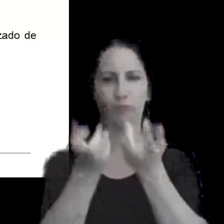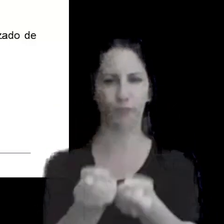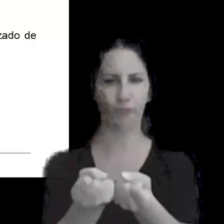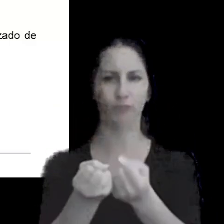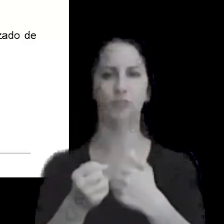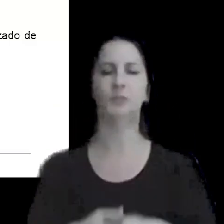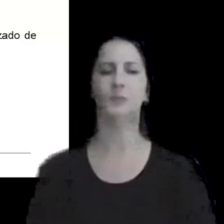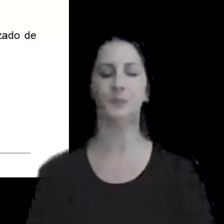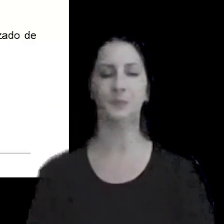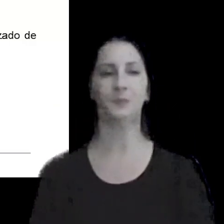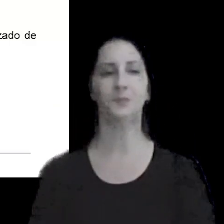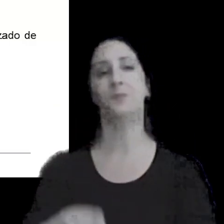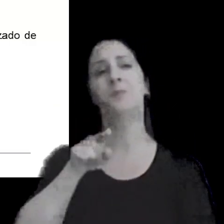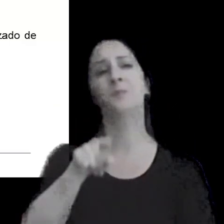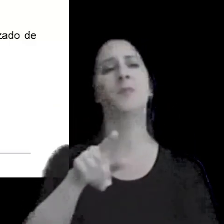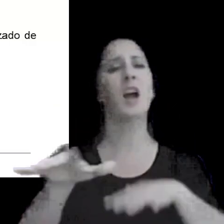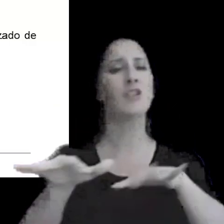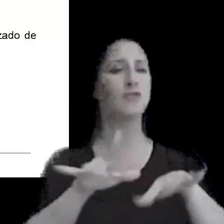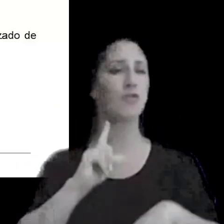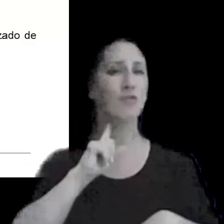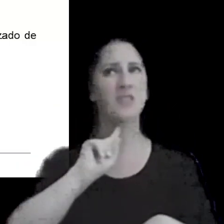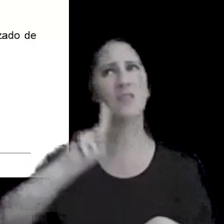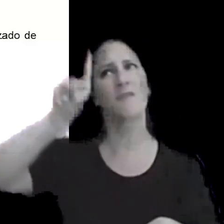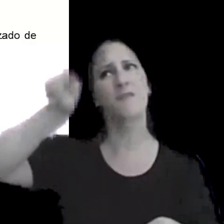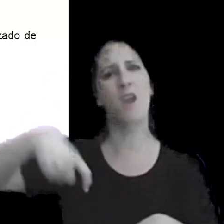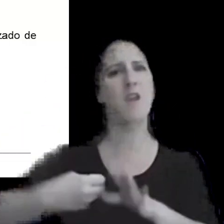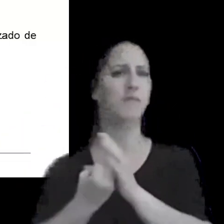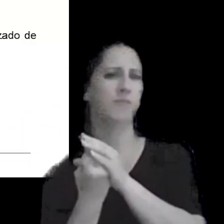nace como